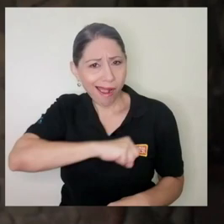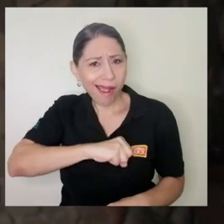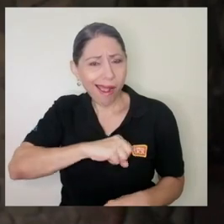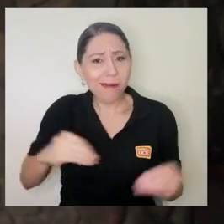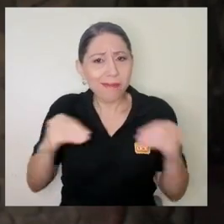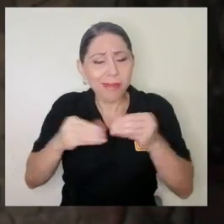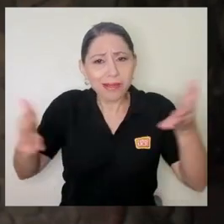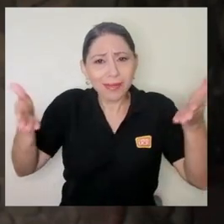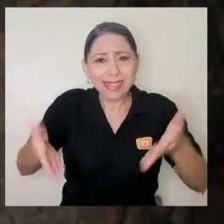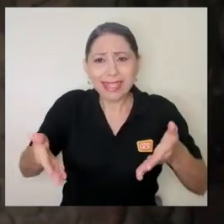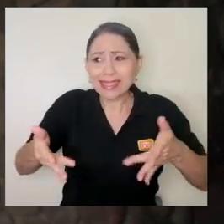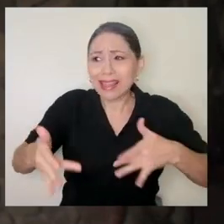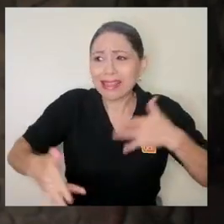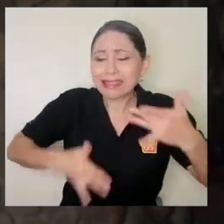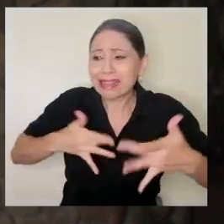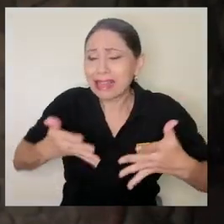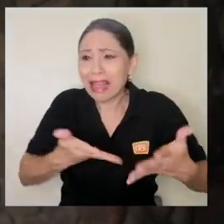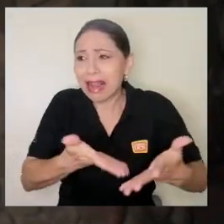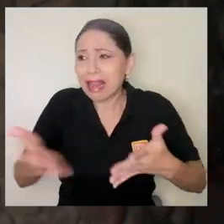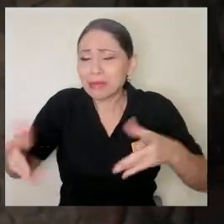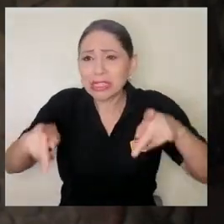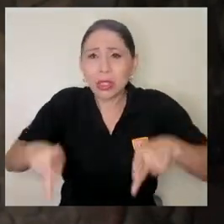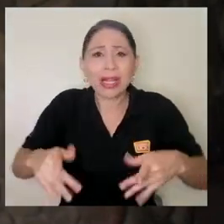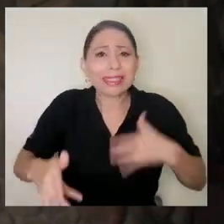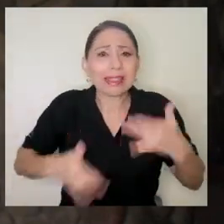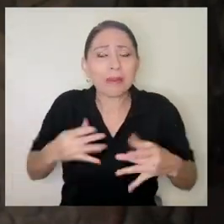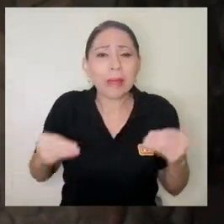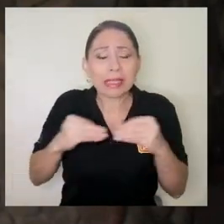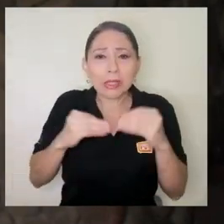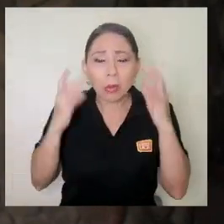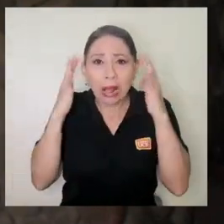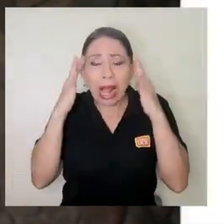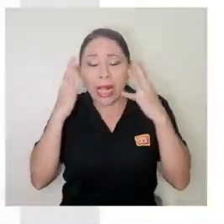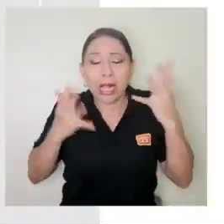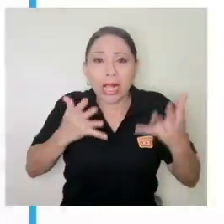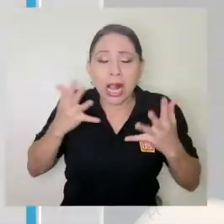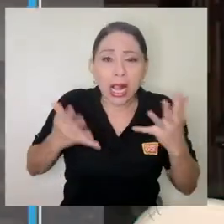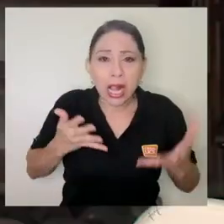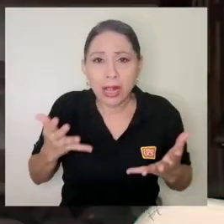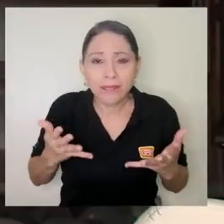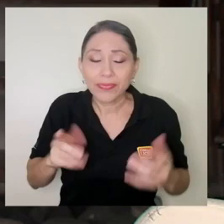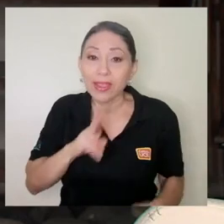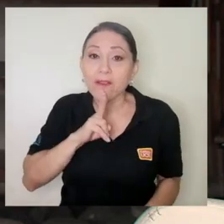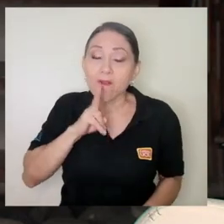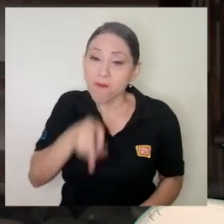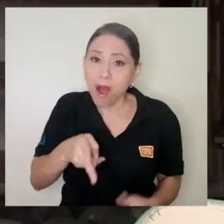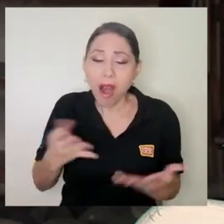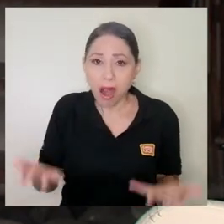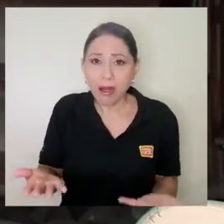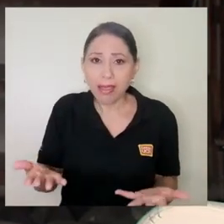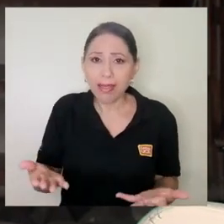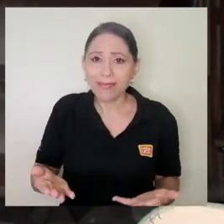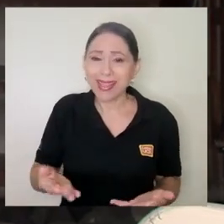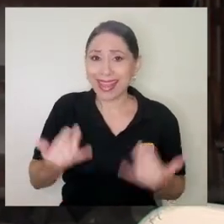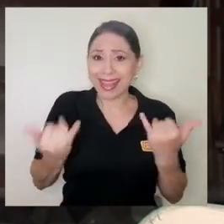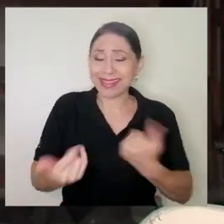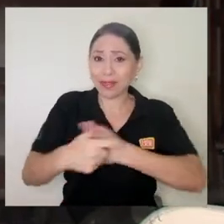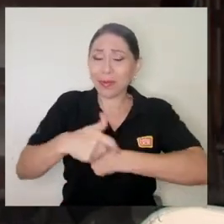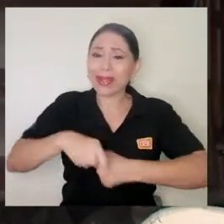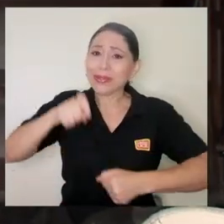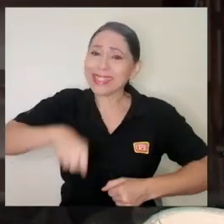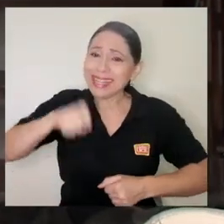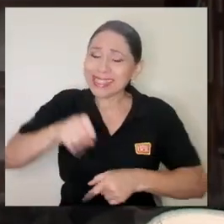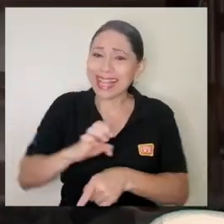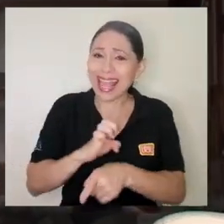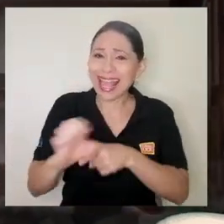una mayor presencia de sintomatología más de carácter ansiosa, ¿verdad? Que en realidad lo que debe imperar en